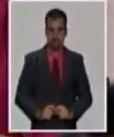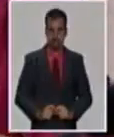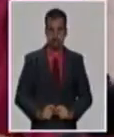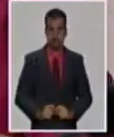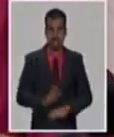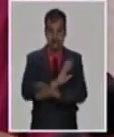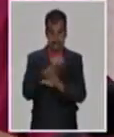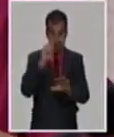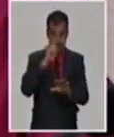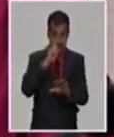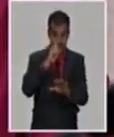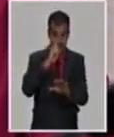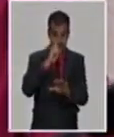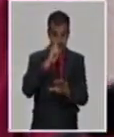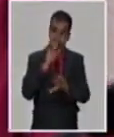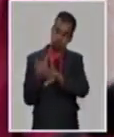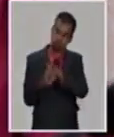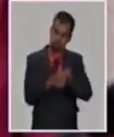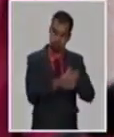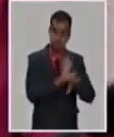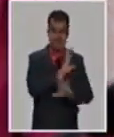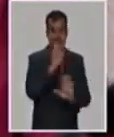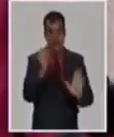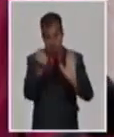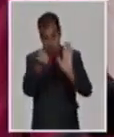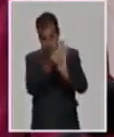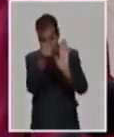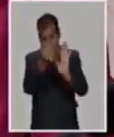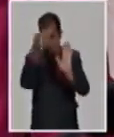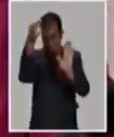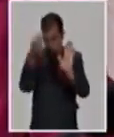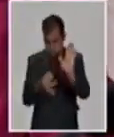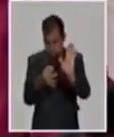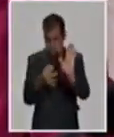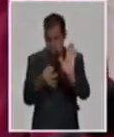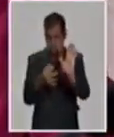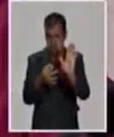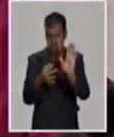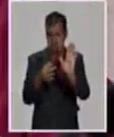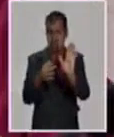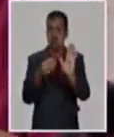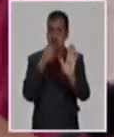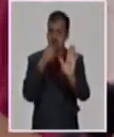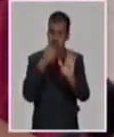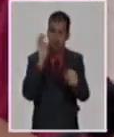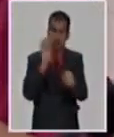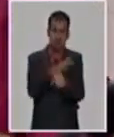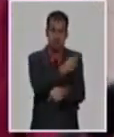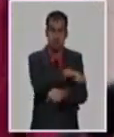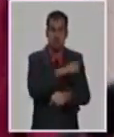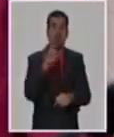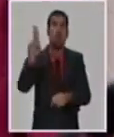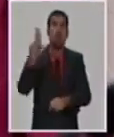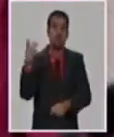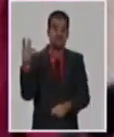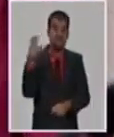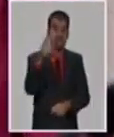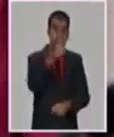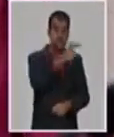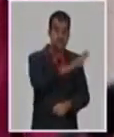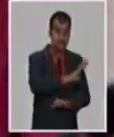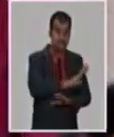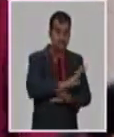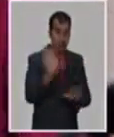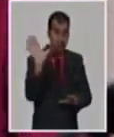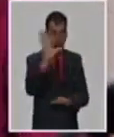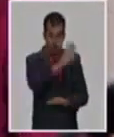en de ser, bueno, ya aprobado, tener un uso, una autorización de uso de emergencia, una autorización o un registro de cualquier tipo, sea un